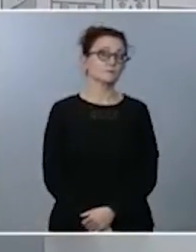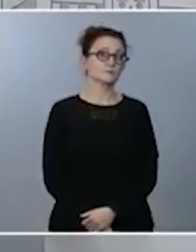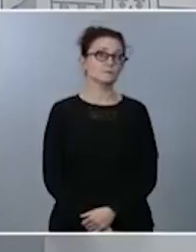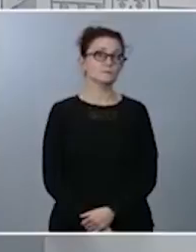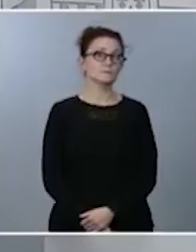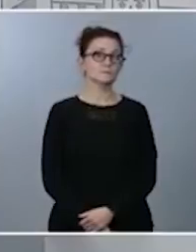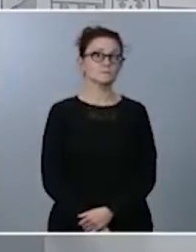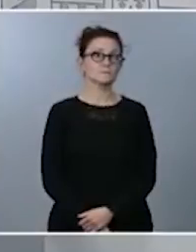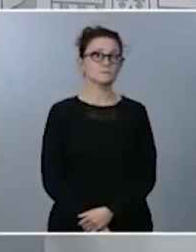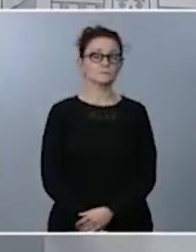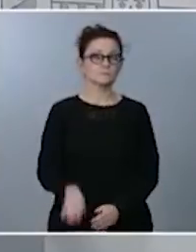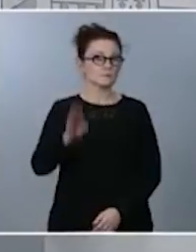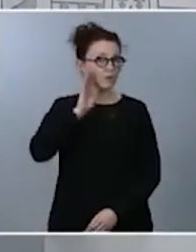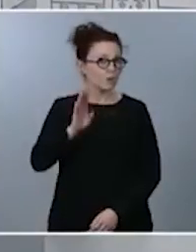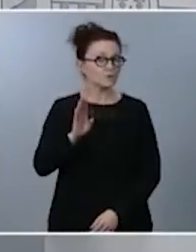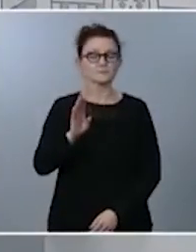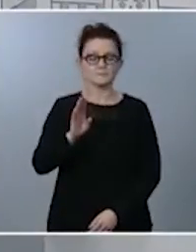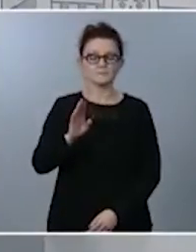Sí, adelante, María.